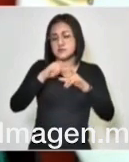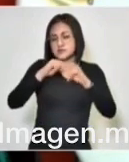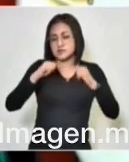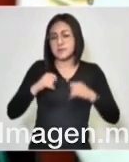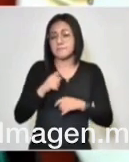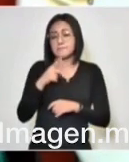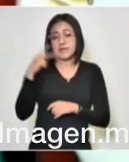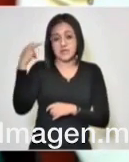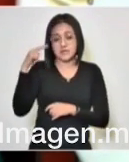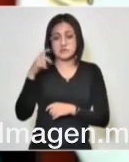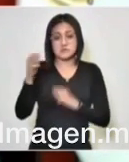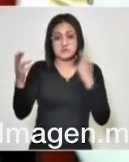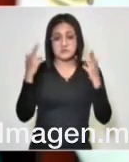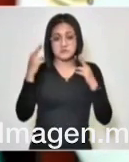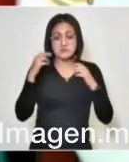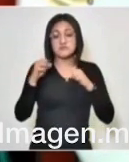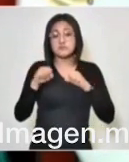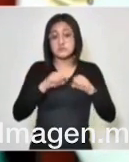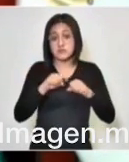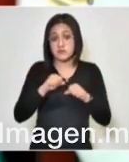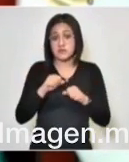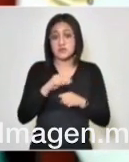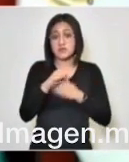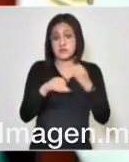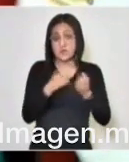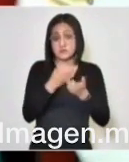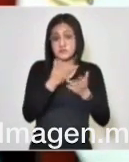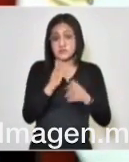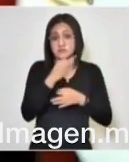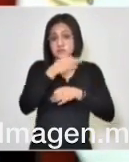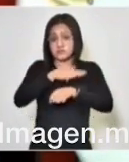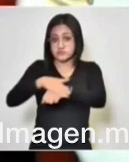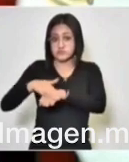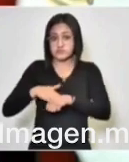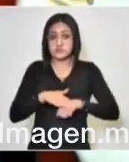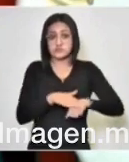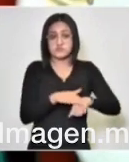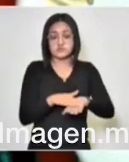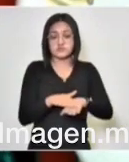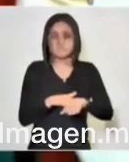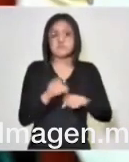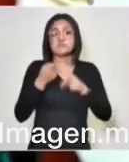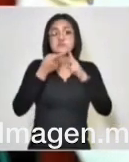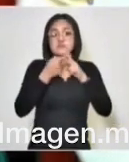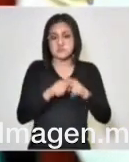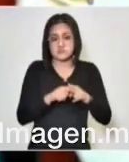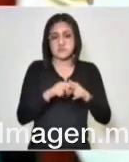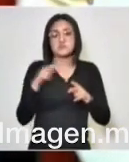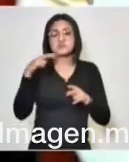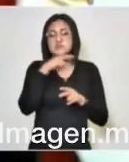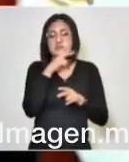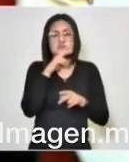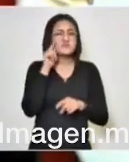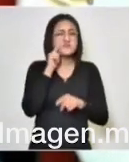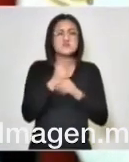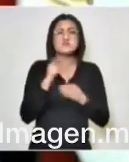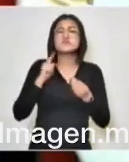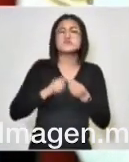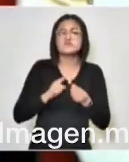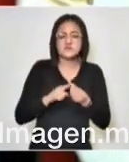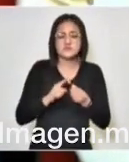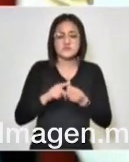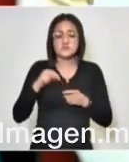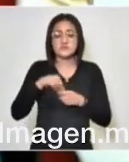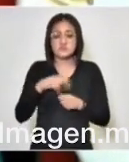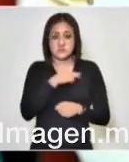sonar la alerta sísmica, se activaron el Sistema Estatal de Protección Civil y empezó de inmediato el monitoreo y recorridos en